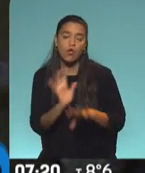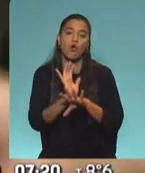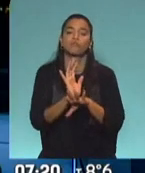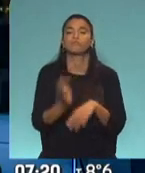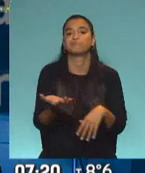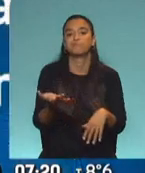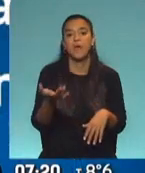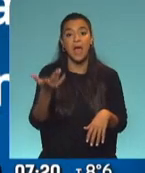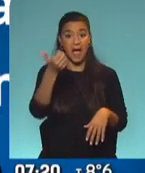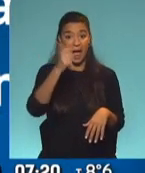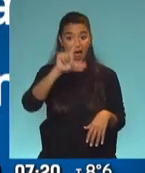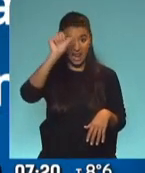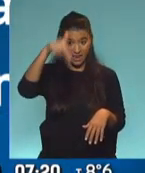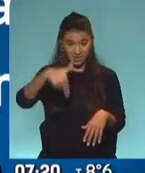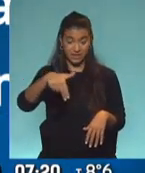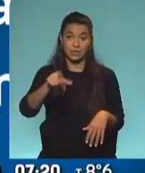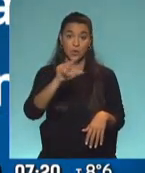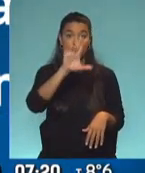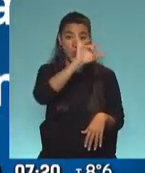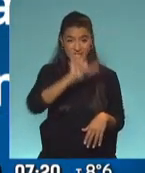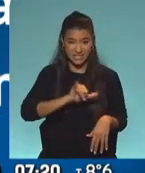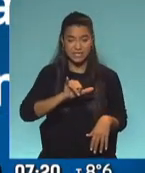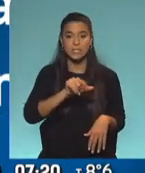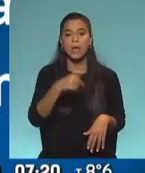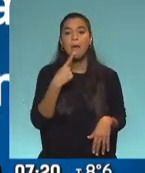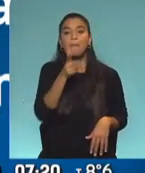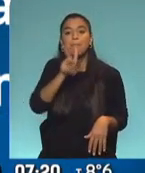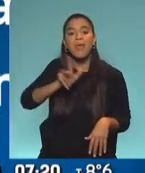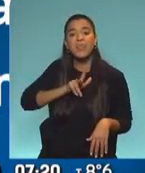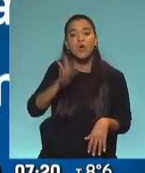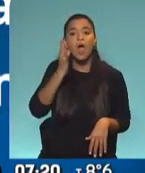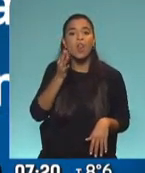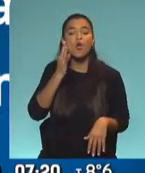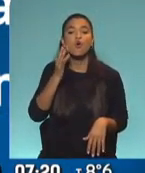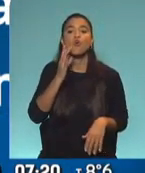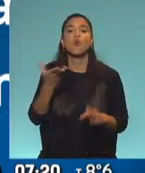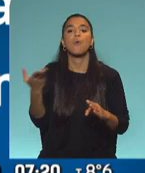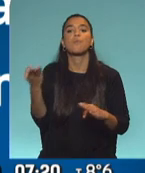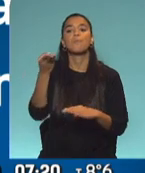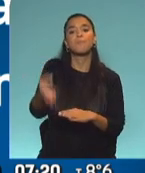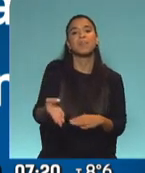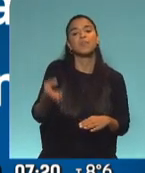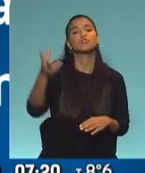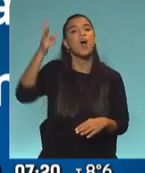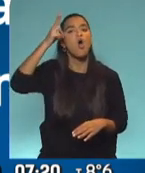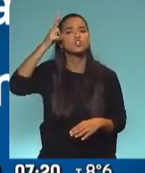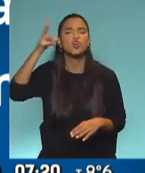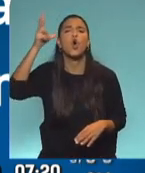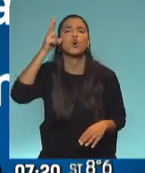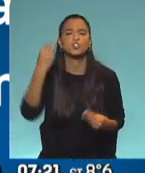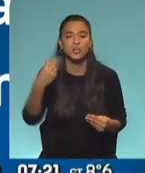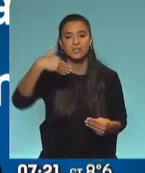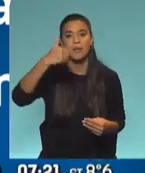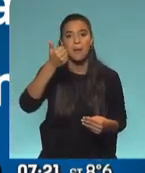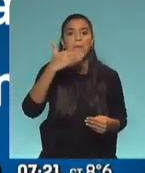estas. Alan, está hablando de Alan Ruiz, me dijo que era algo que le habíamos pedido a 8. 8 es Silvia